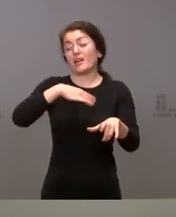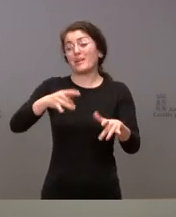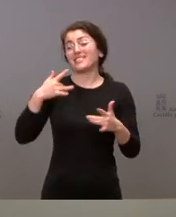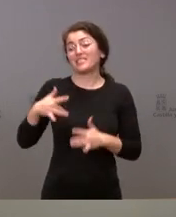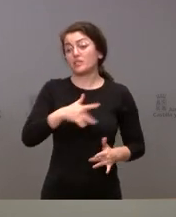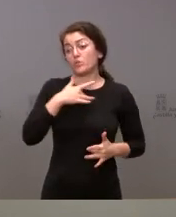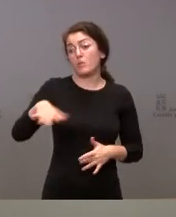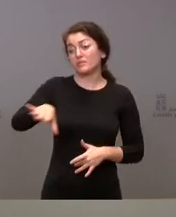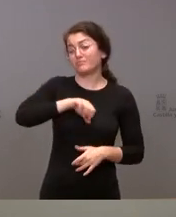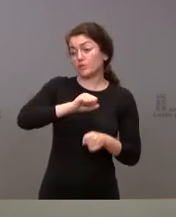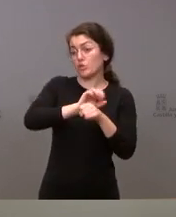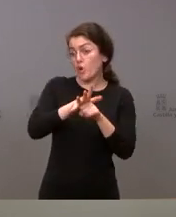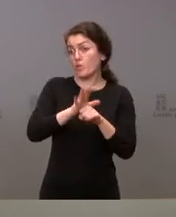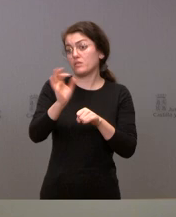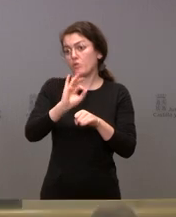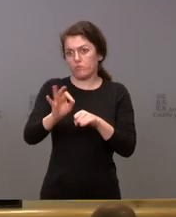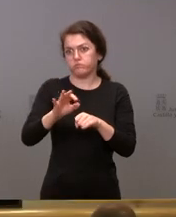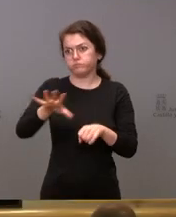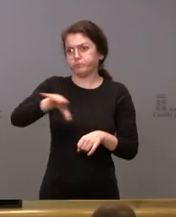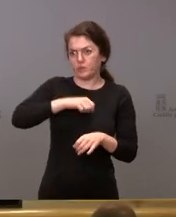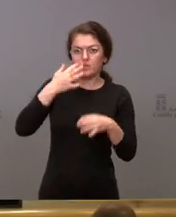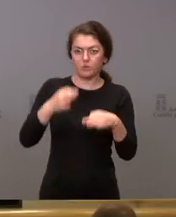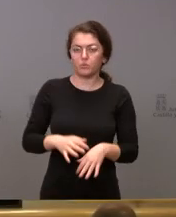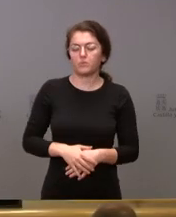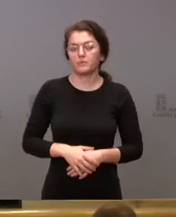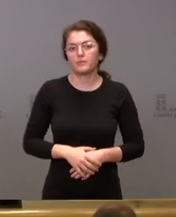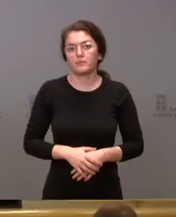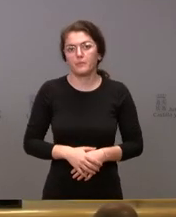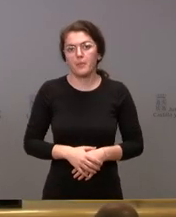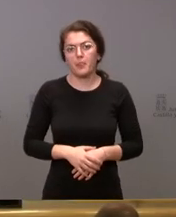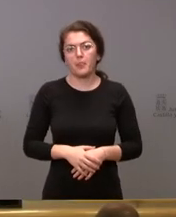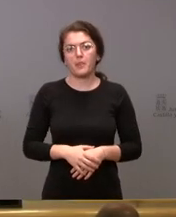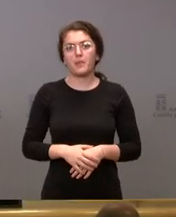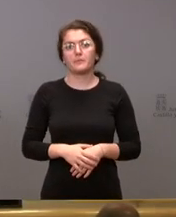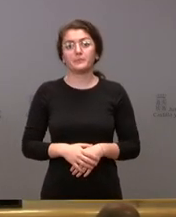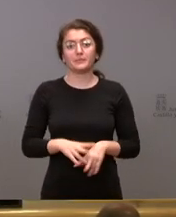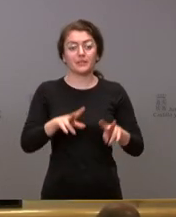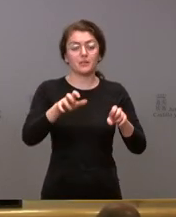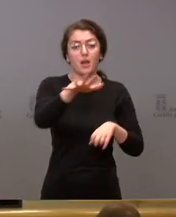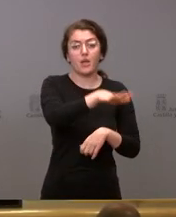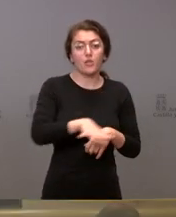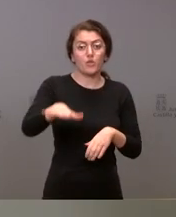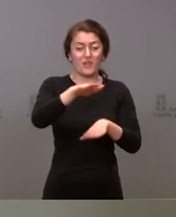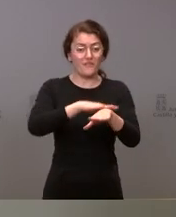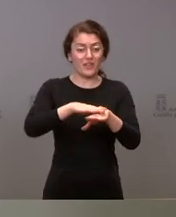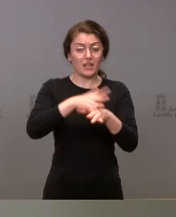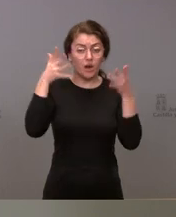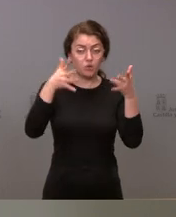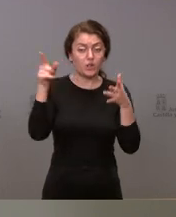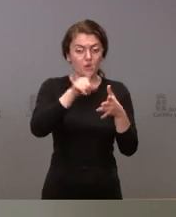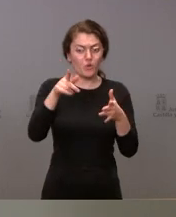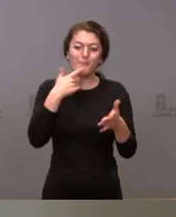síntomas o creer que están contagiadas En cuanto a las zonas básicas en las cuales no es que se haya recomendado se les ha